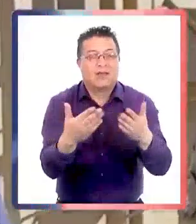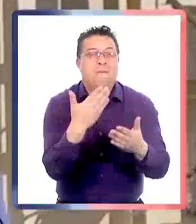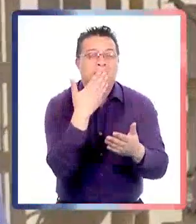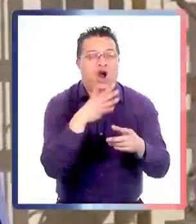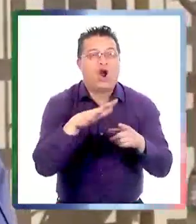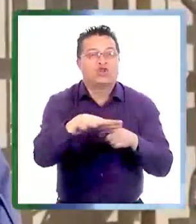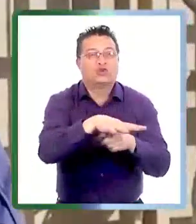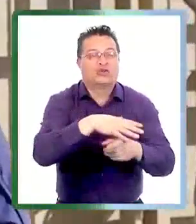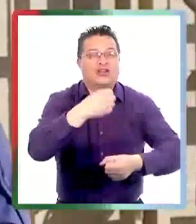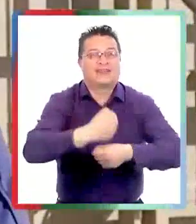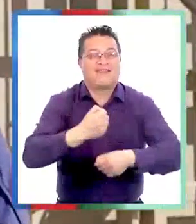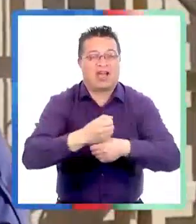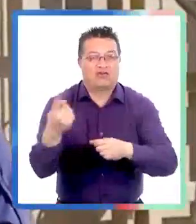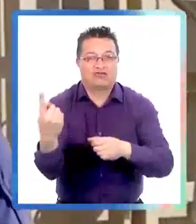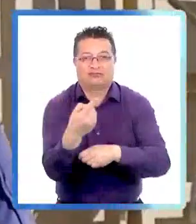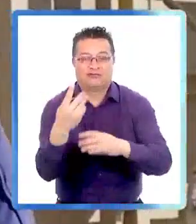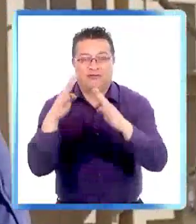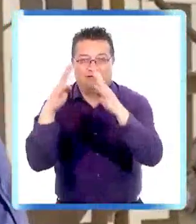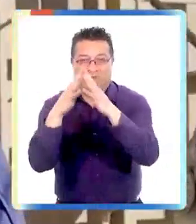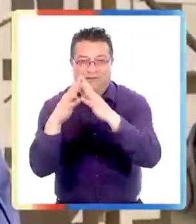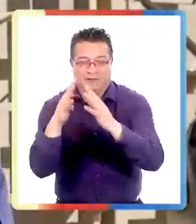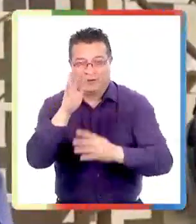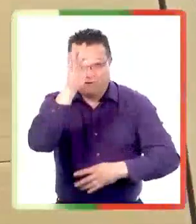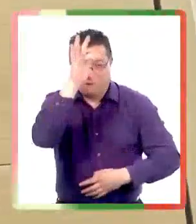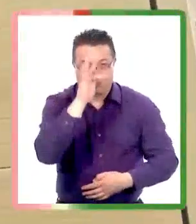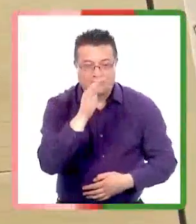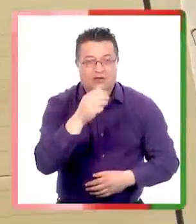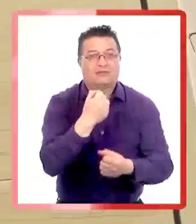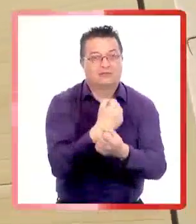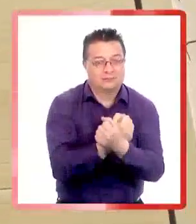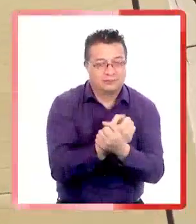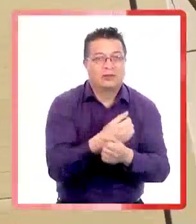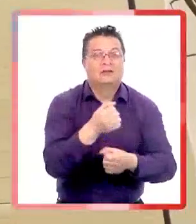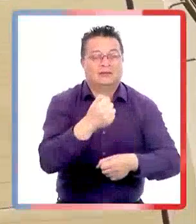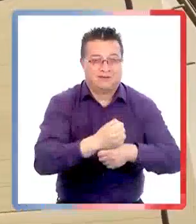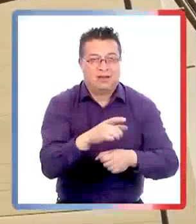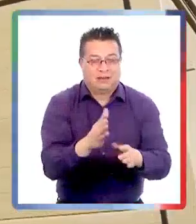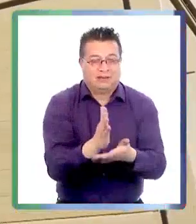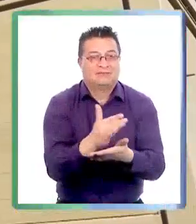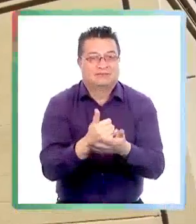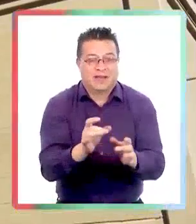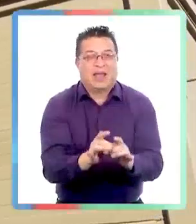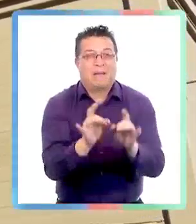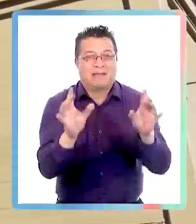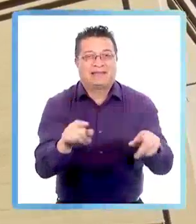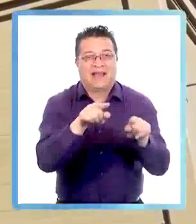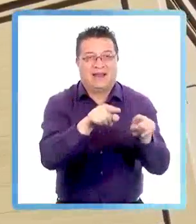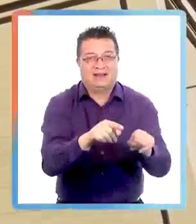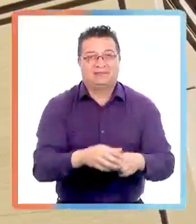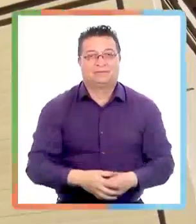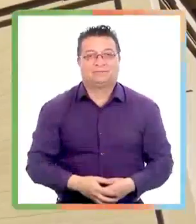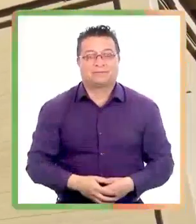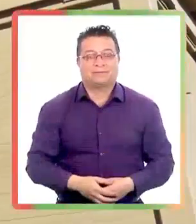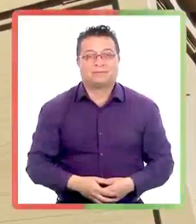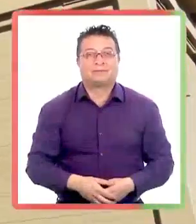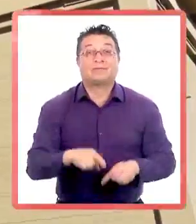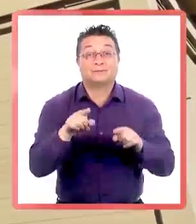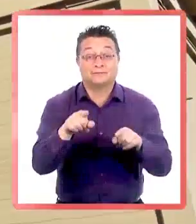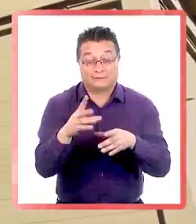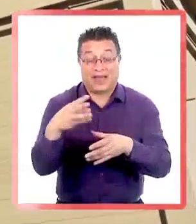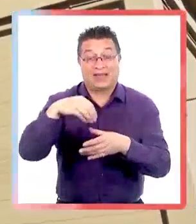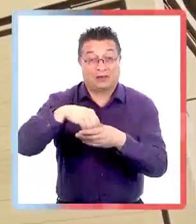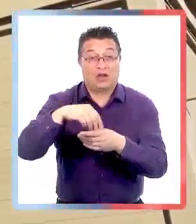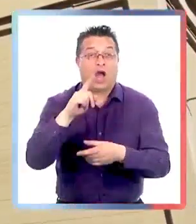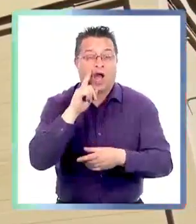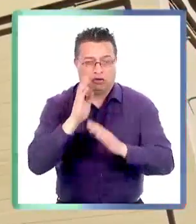también en la entrega y la mejora de las condiciones de trabajo de nuestros funcionarios militares y policiales que cumplen funciones estratégicas acá en el